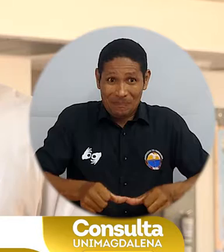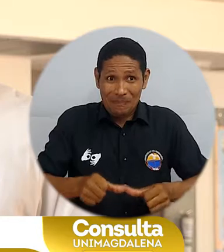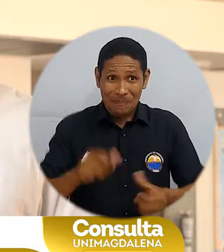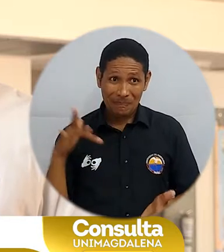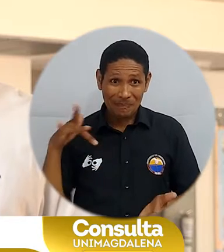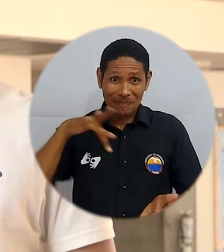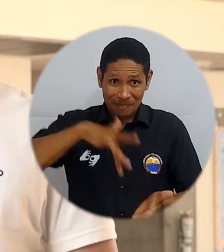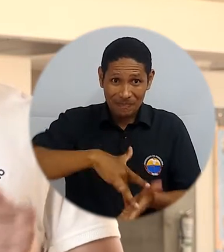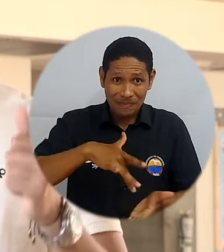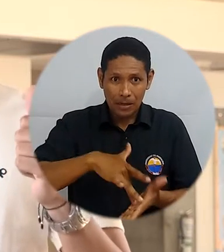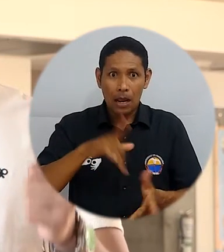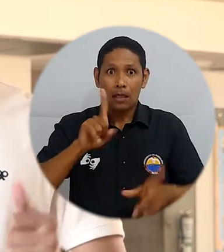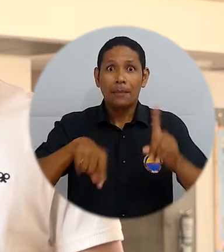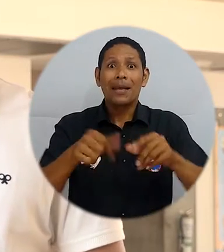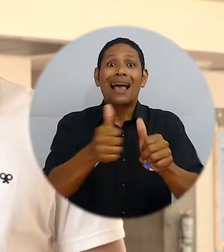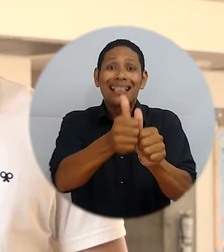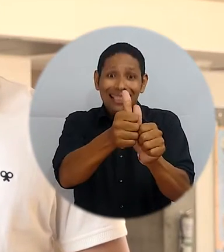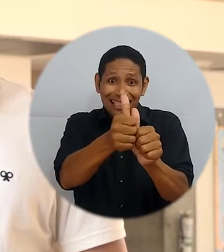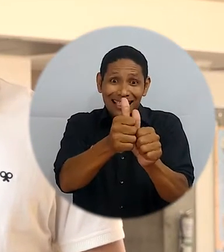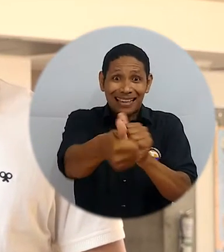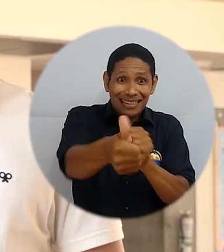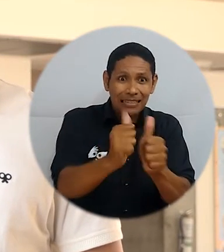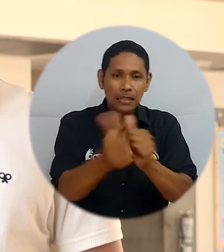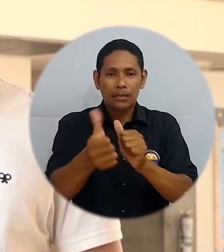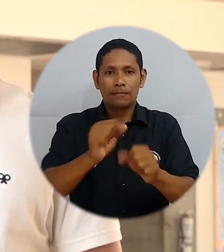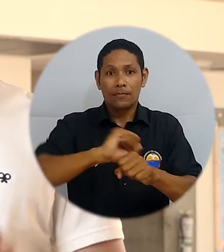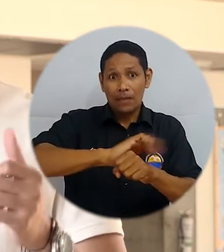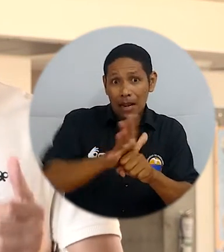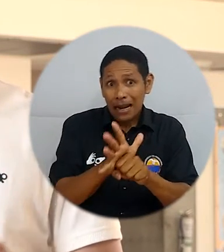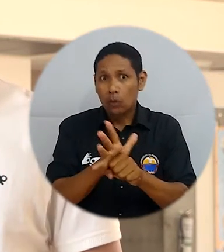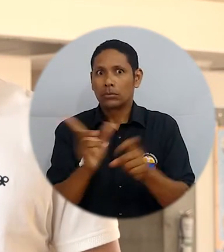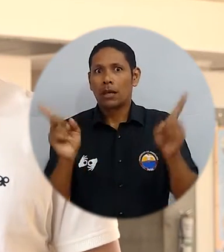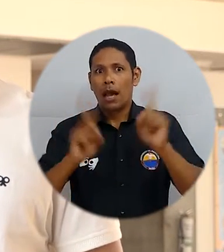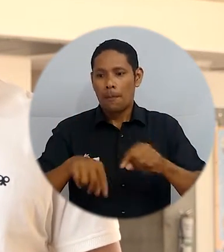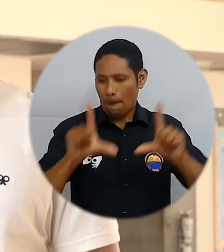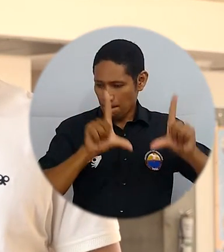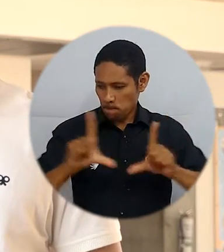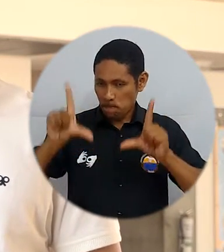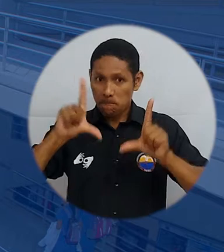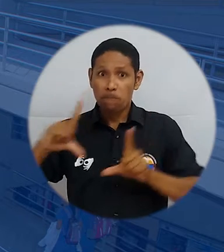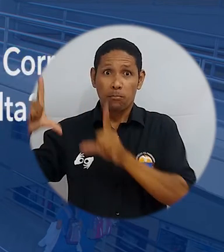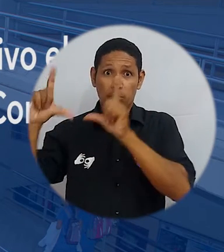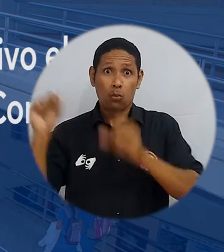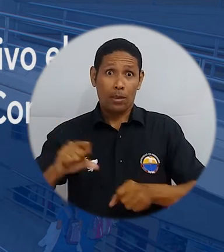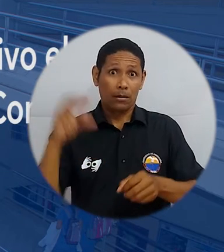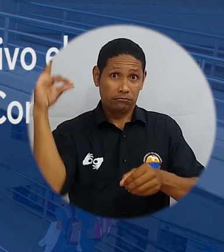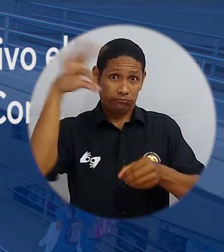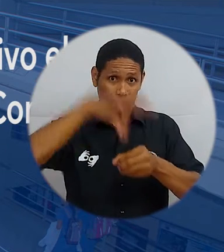presencial modalidad a distancia y estudiantes de posgrado.